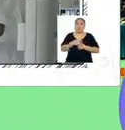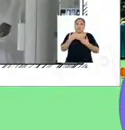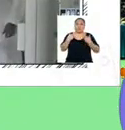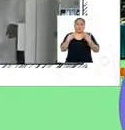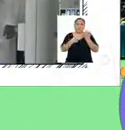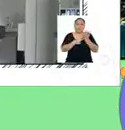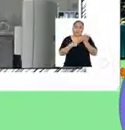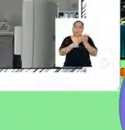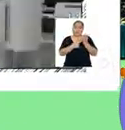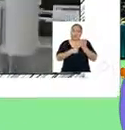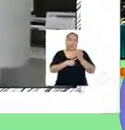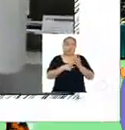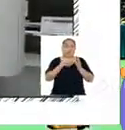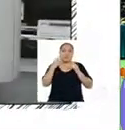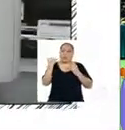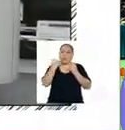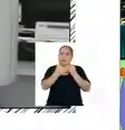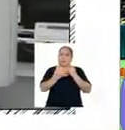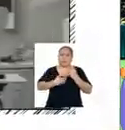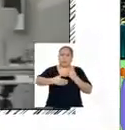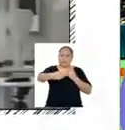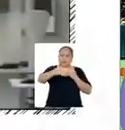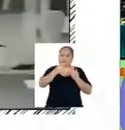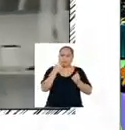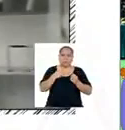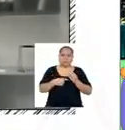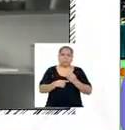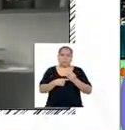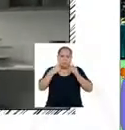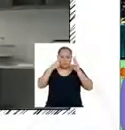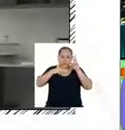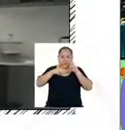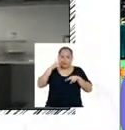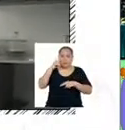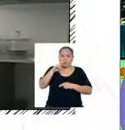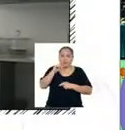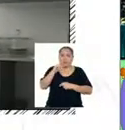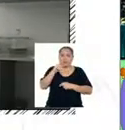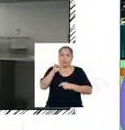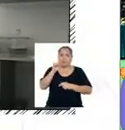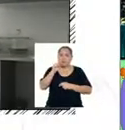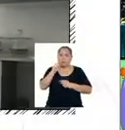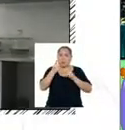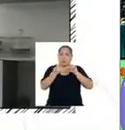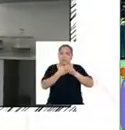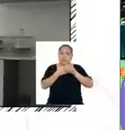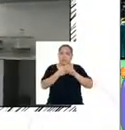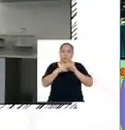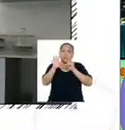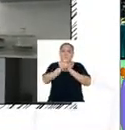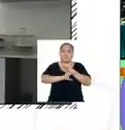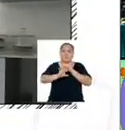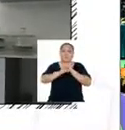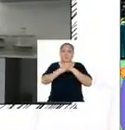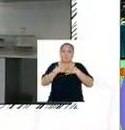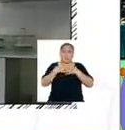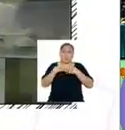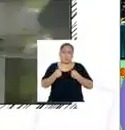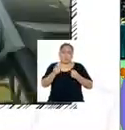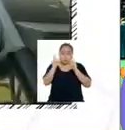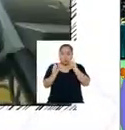generación Con los que se revisan todos los equipos de radios X a nivel nacional En salvaguarda de la salud pública